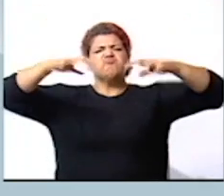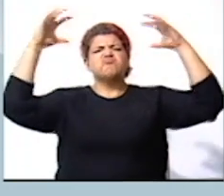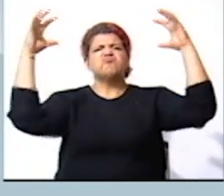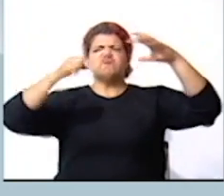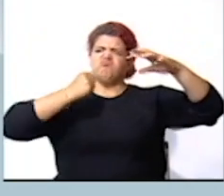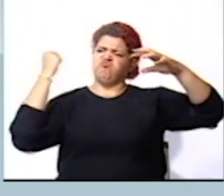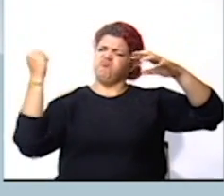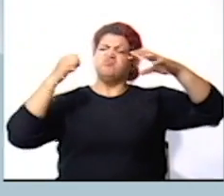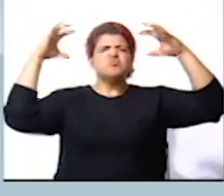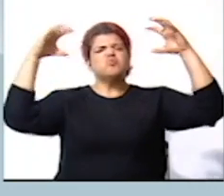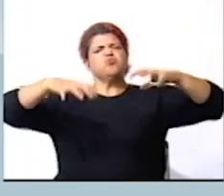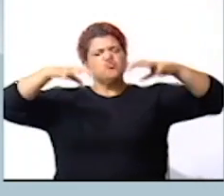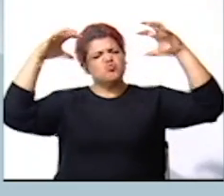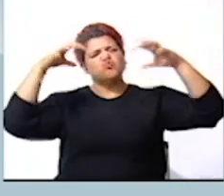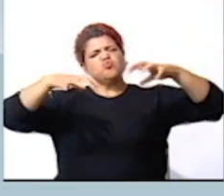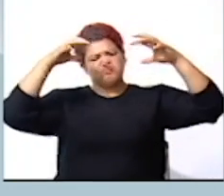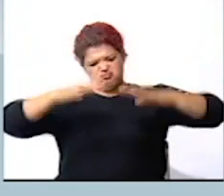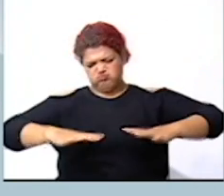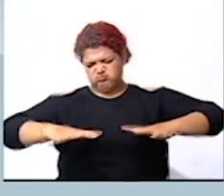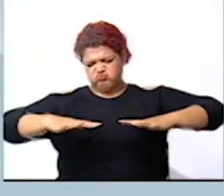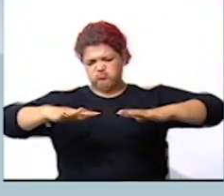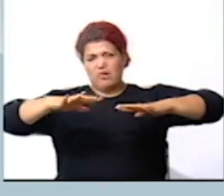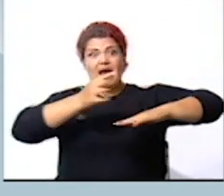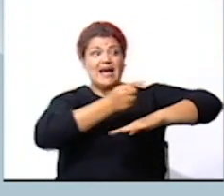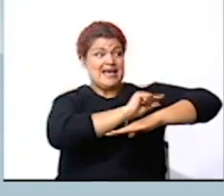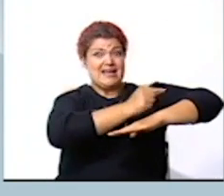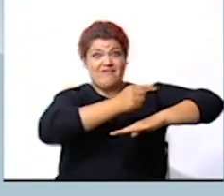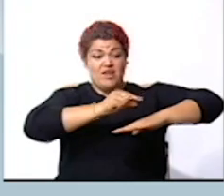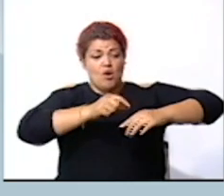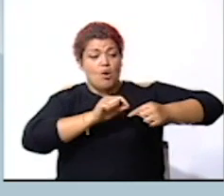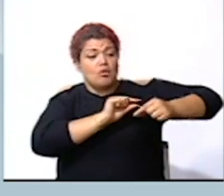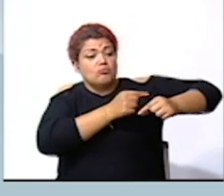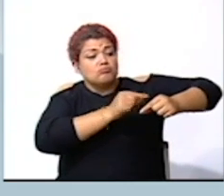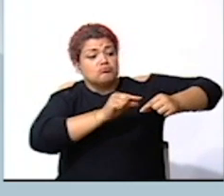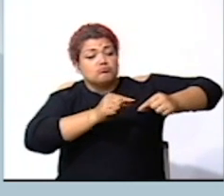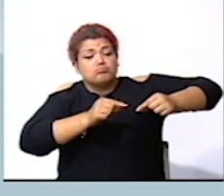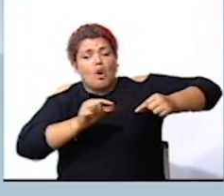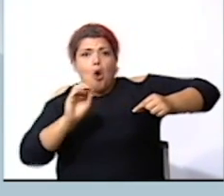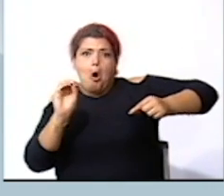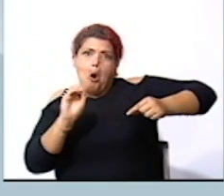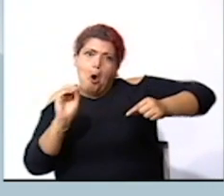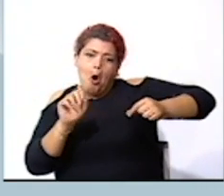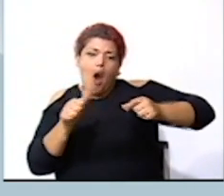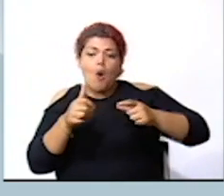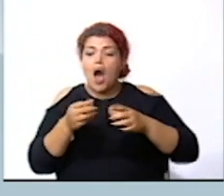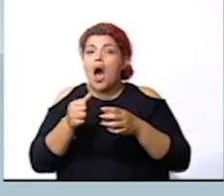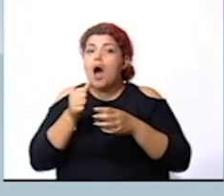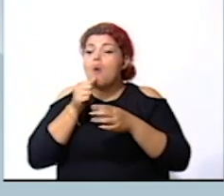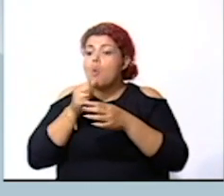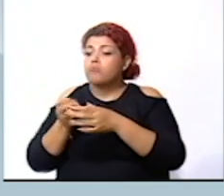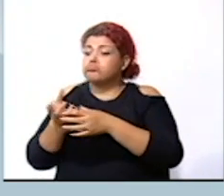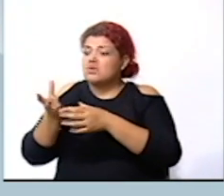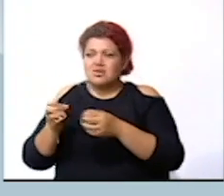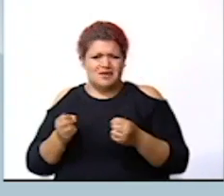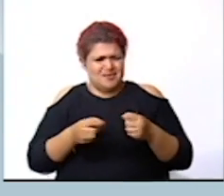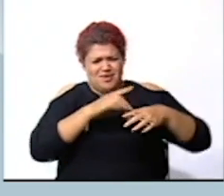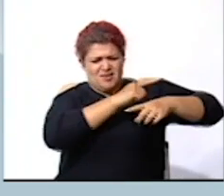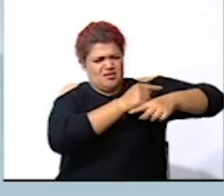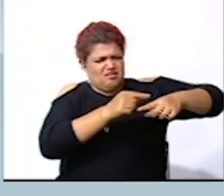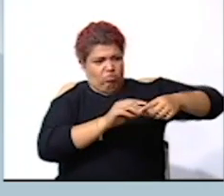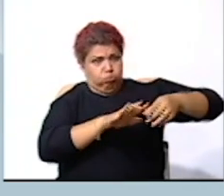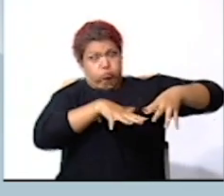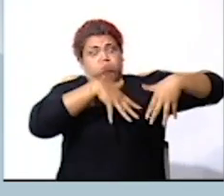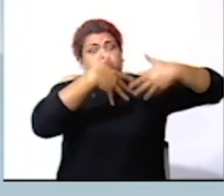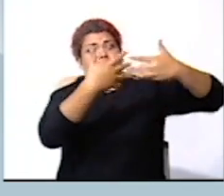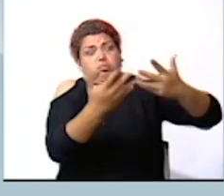muy fuertes y los cauces de los ríos o alguna fuente de agua se sale y